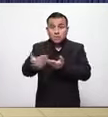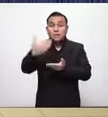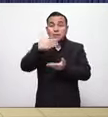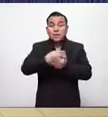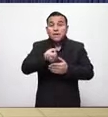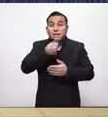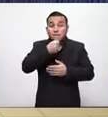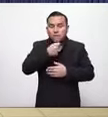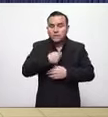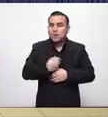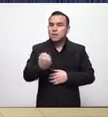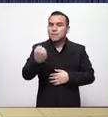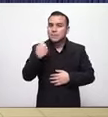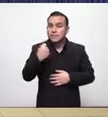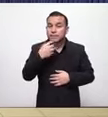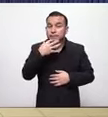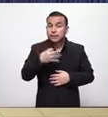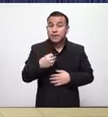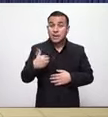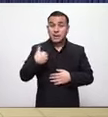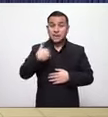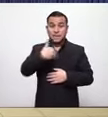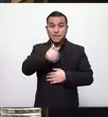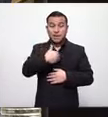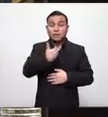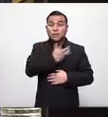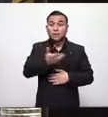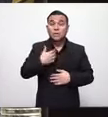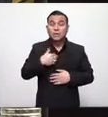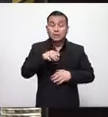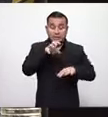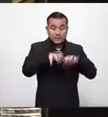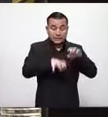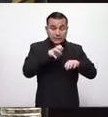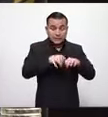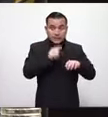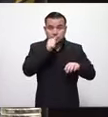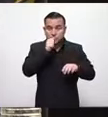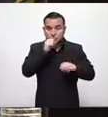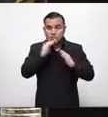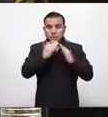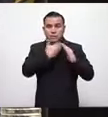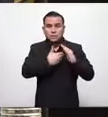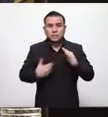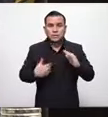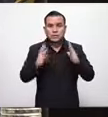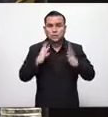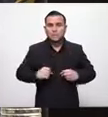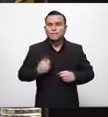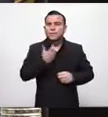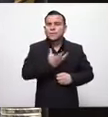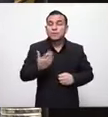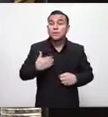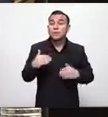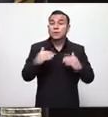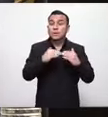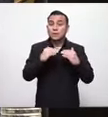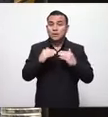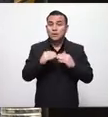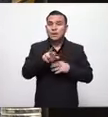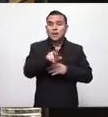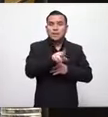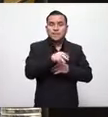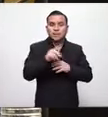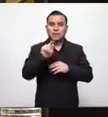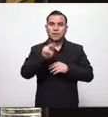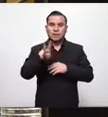informe a los ministros secretarios de gobierno así como también a los amigos de